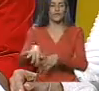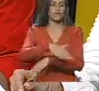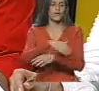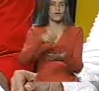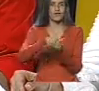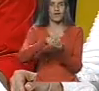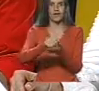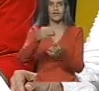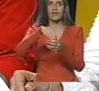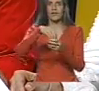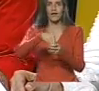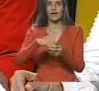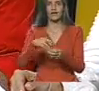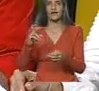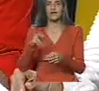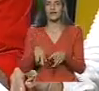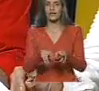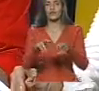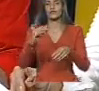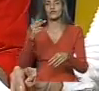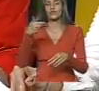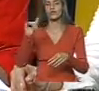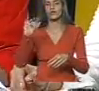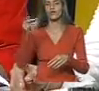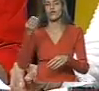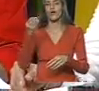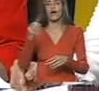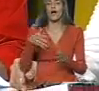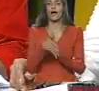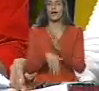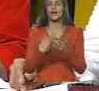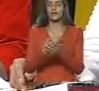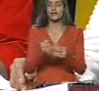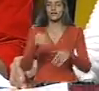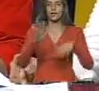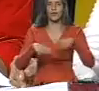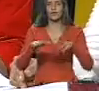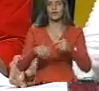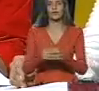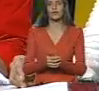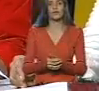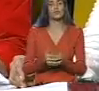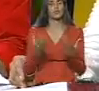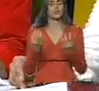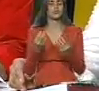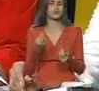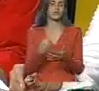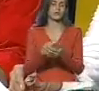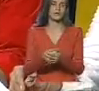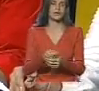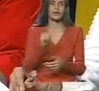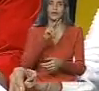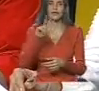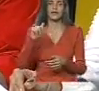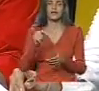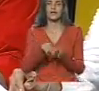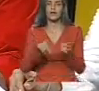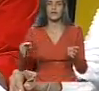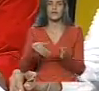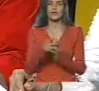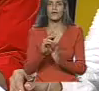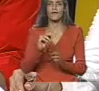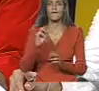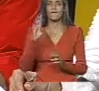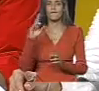interna de Rio Chico a San José de Barlovento, 30 millones 900 mil bolívares. 33 kilómetros de vía en